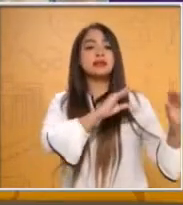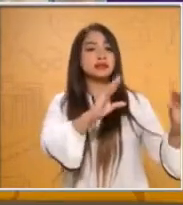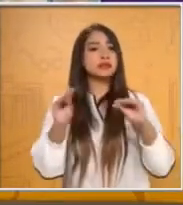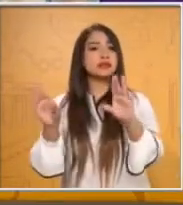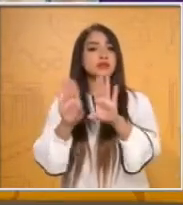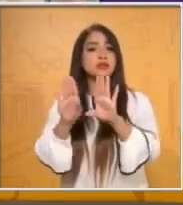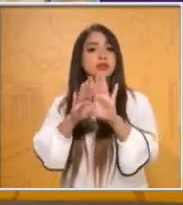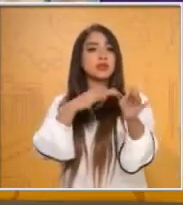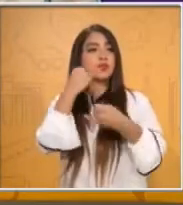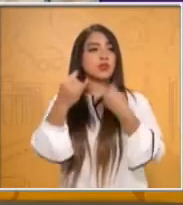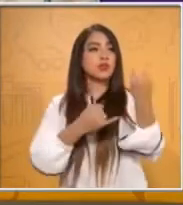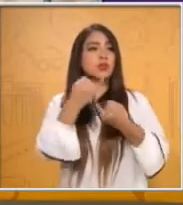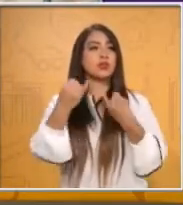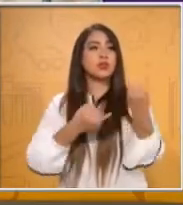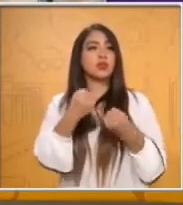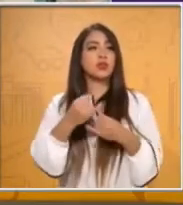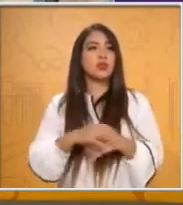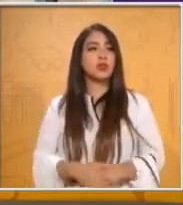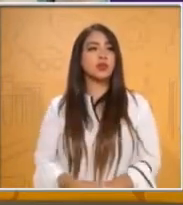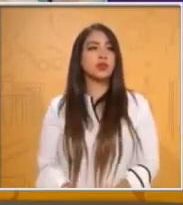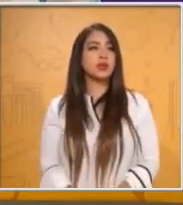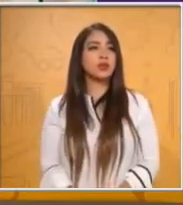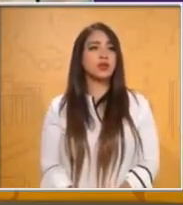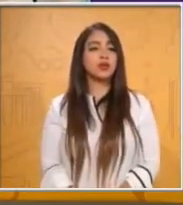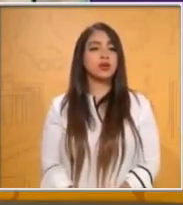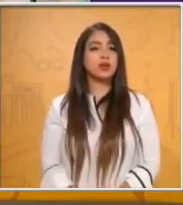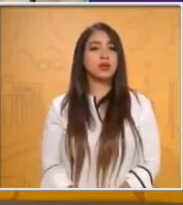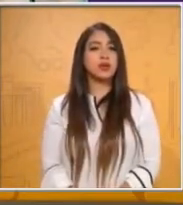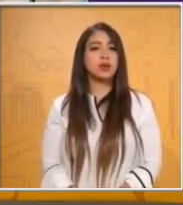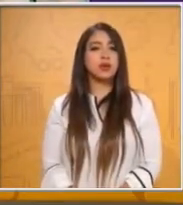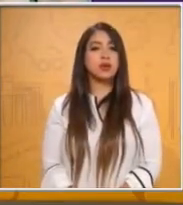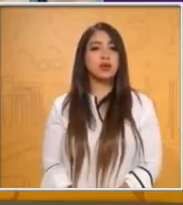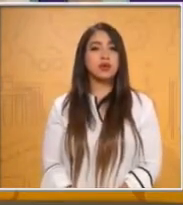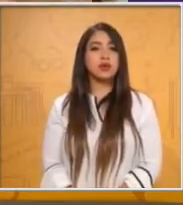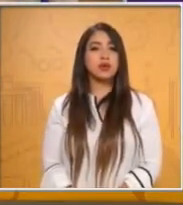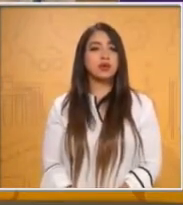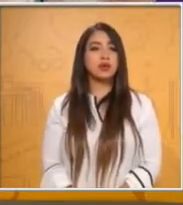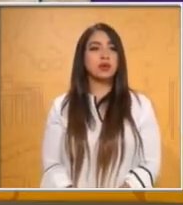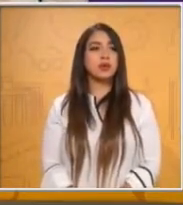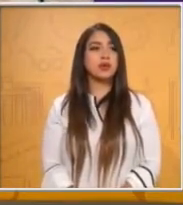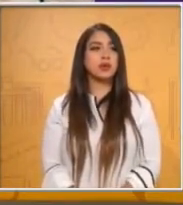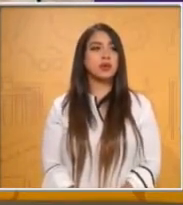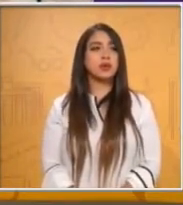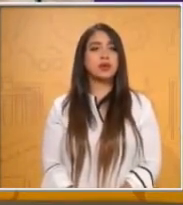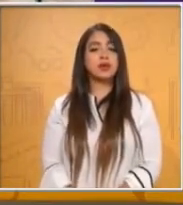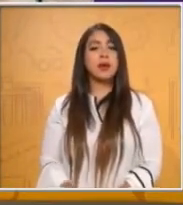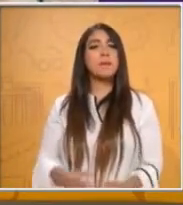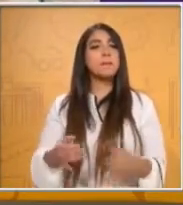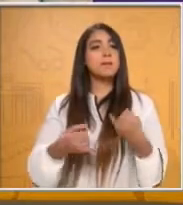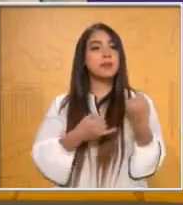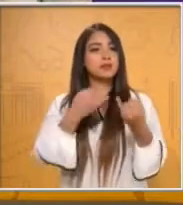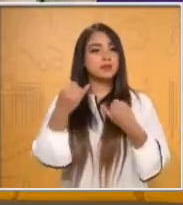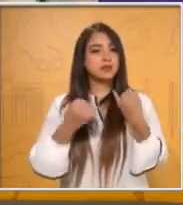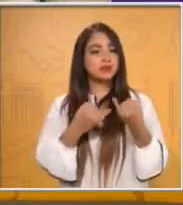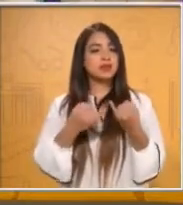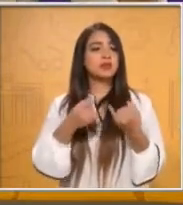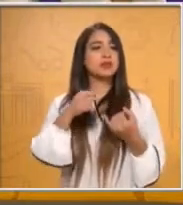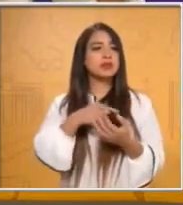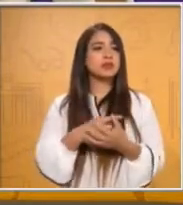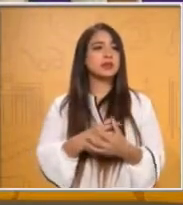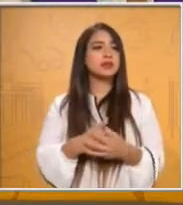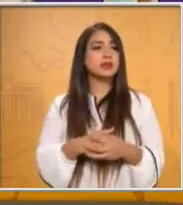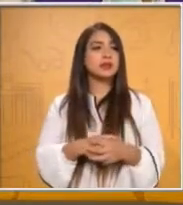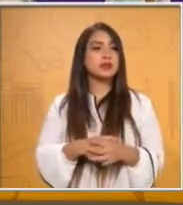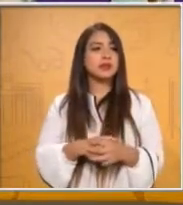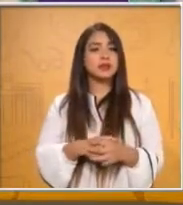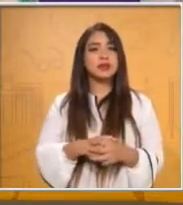a un corte. Antes de eso, vámonos y mientras estamos en el corte... Vamos a hacer el calentamiento, la pausa autiva. Vas